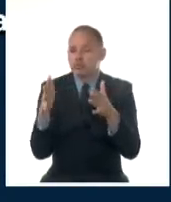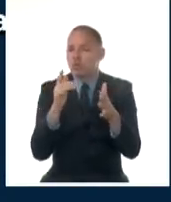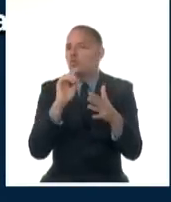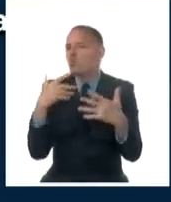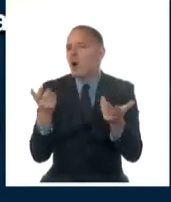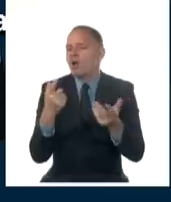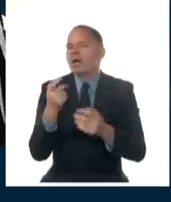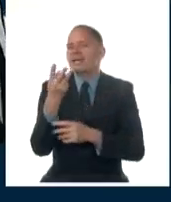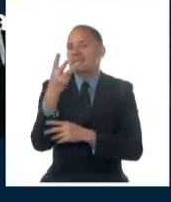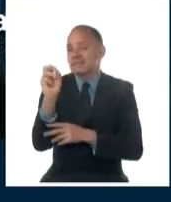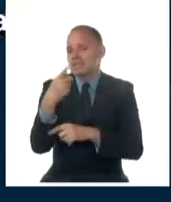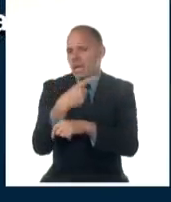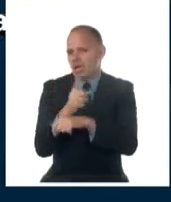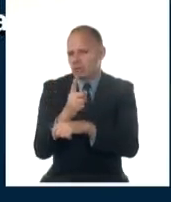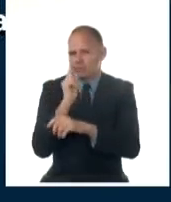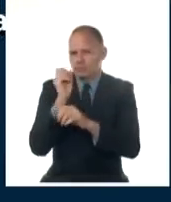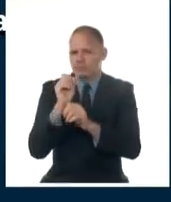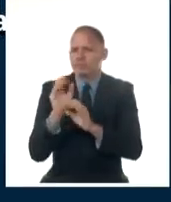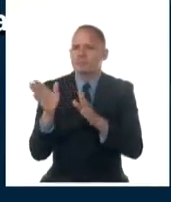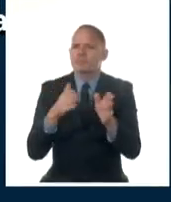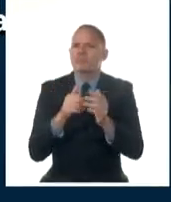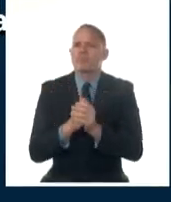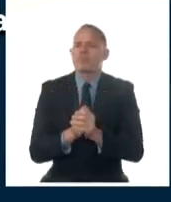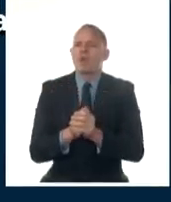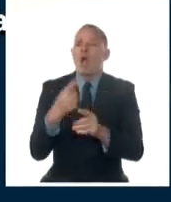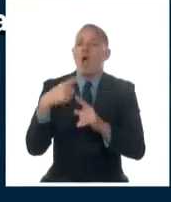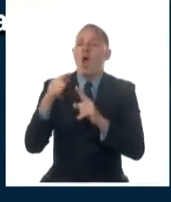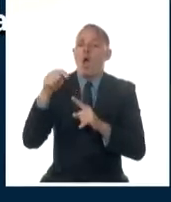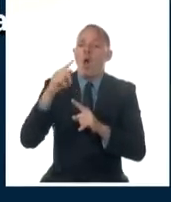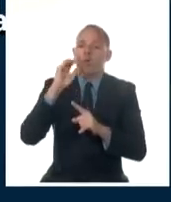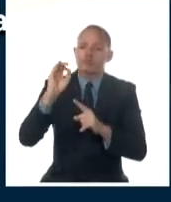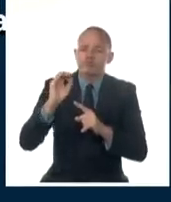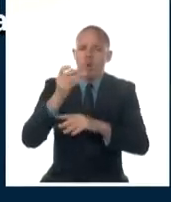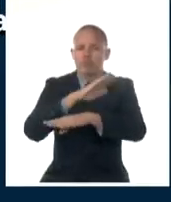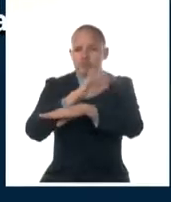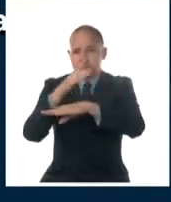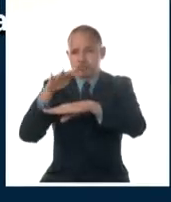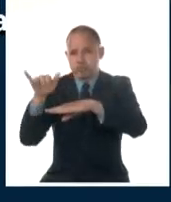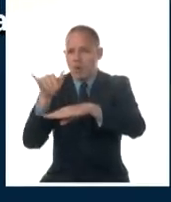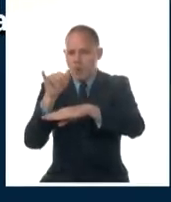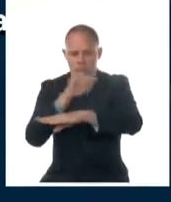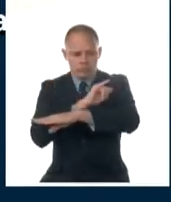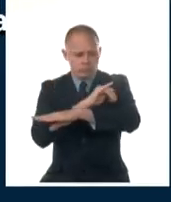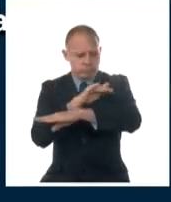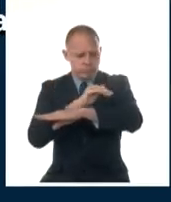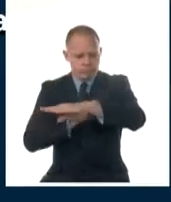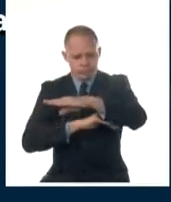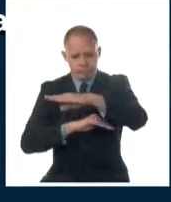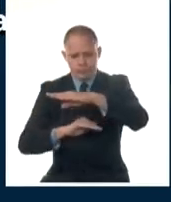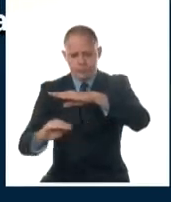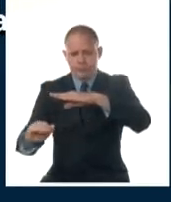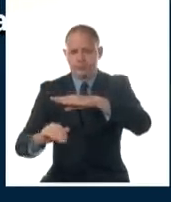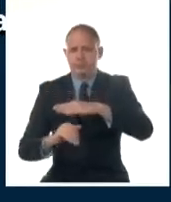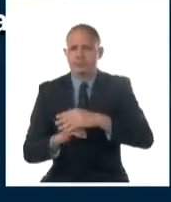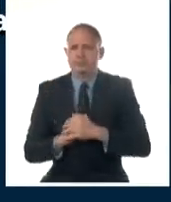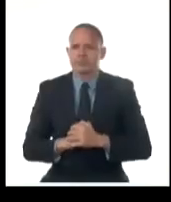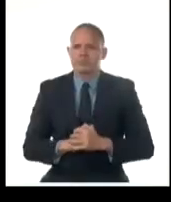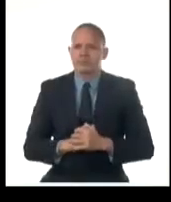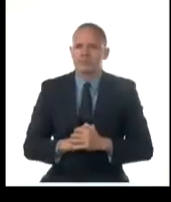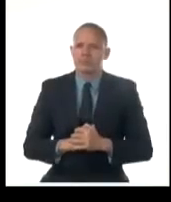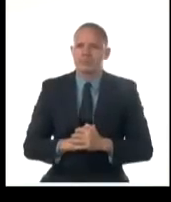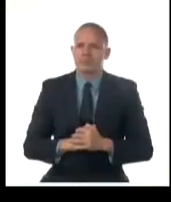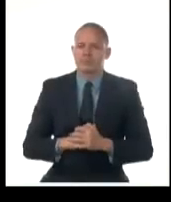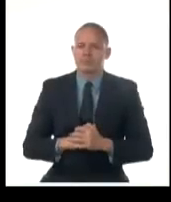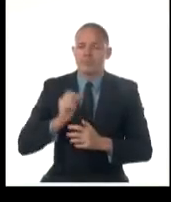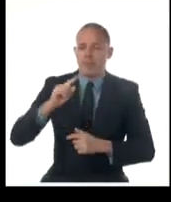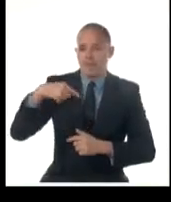poco oleaje en ambos litorales de la región occidental, así como en la costa norte-oriental y mar tranquila en el resto de nuestras